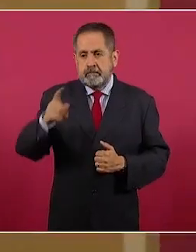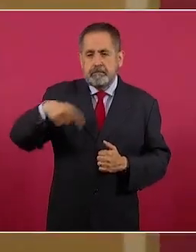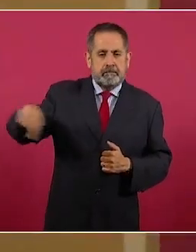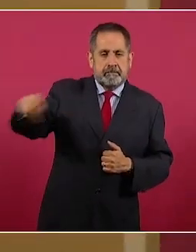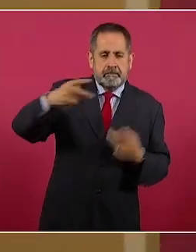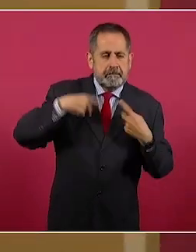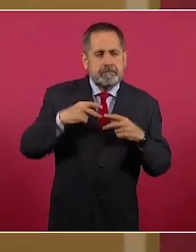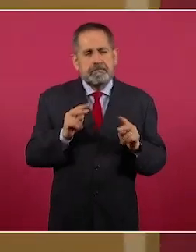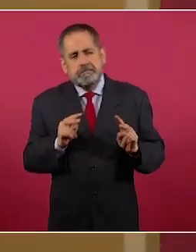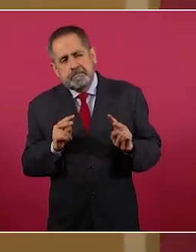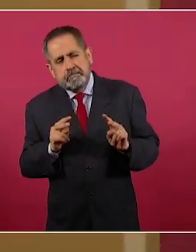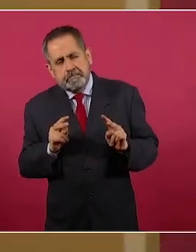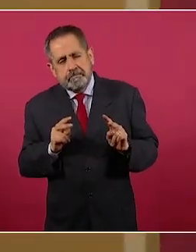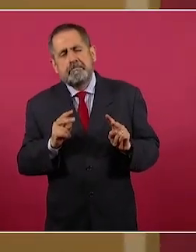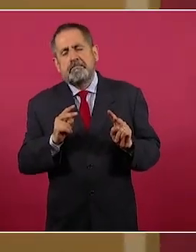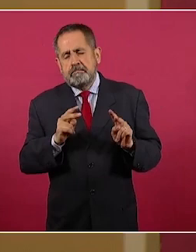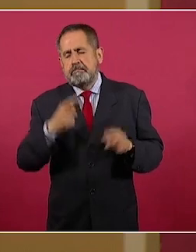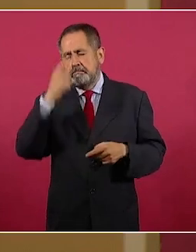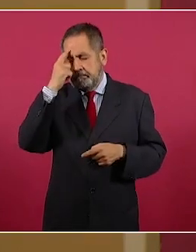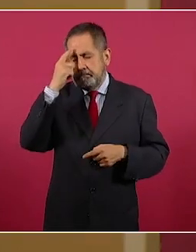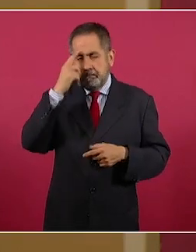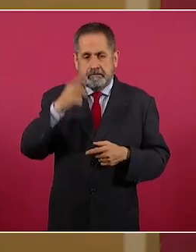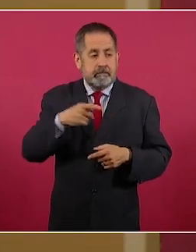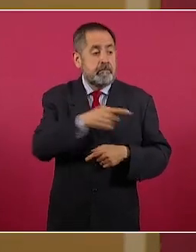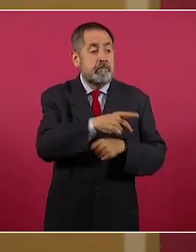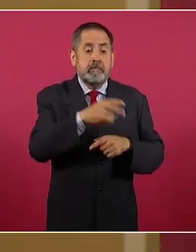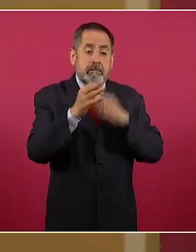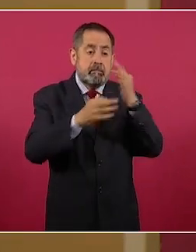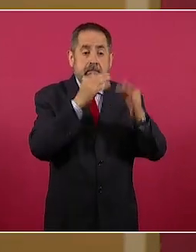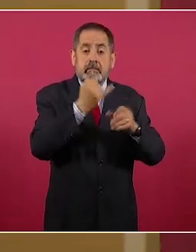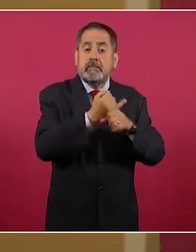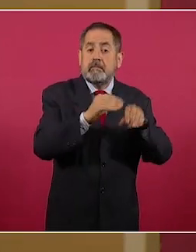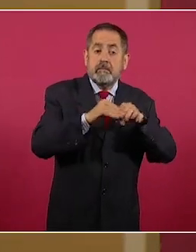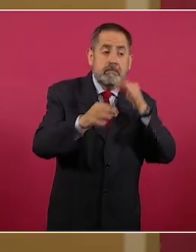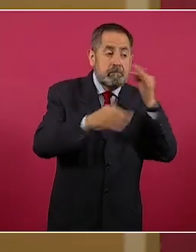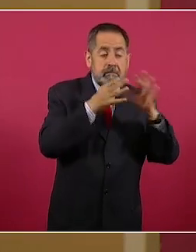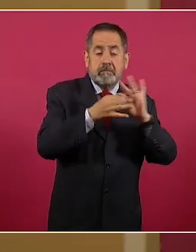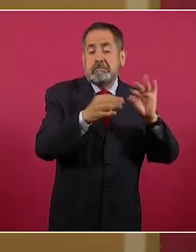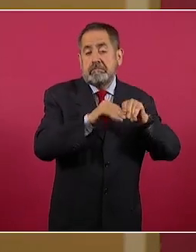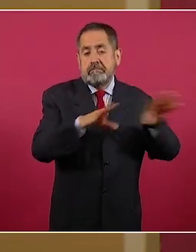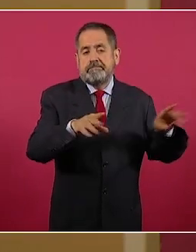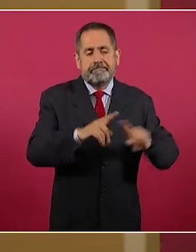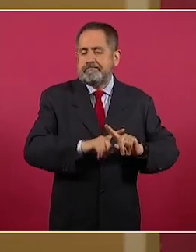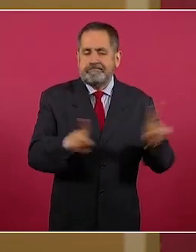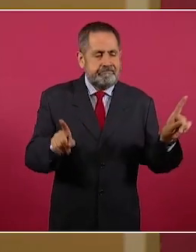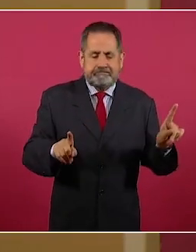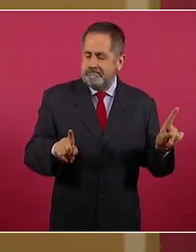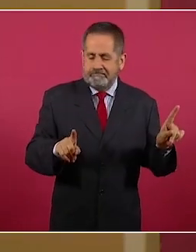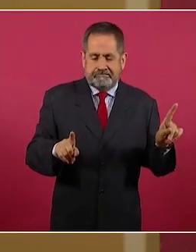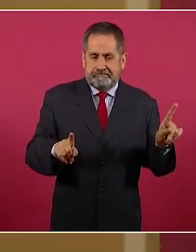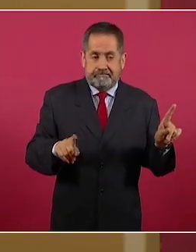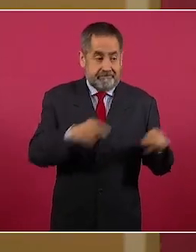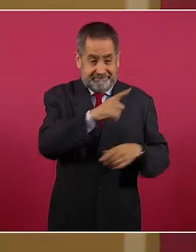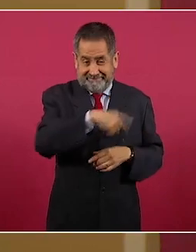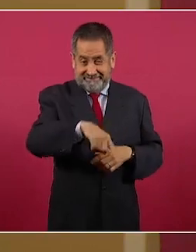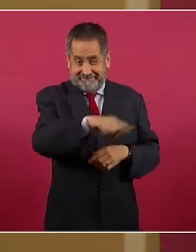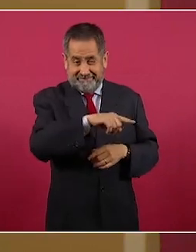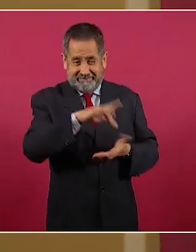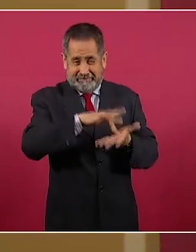por lo que difunden los medios, puros ataques,